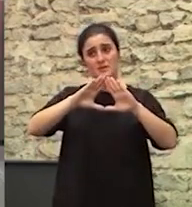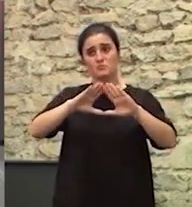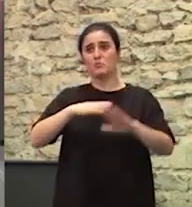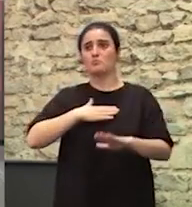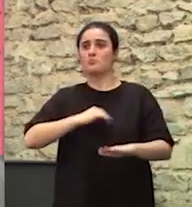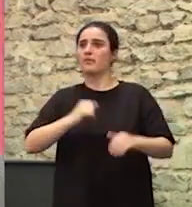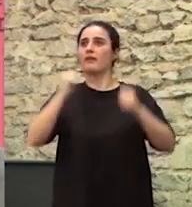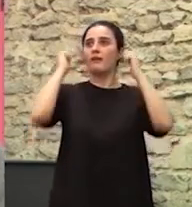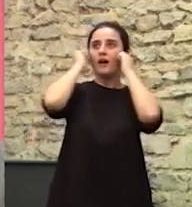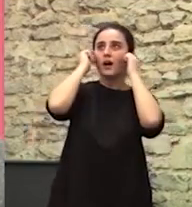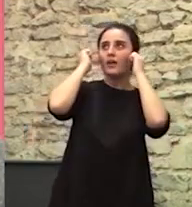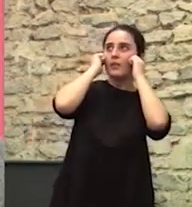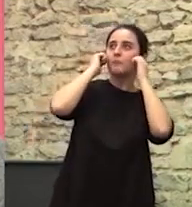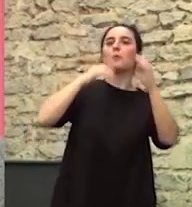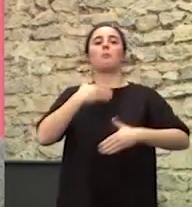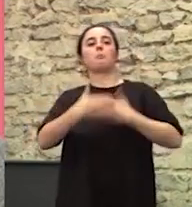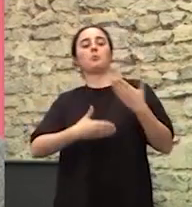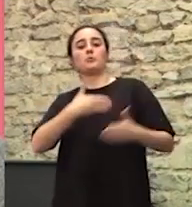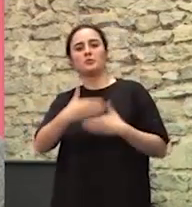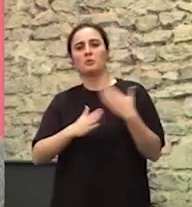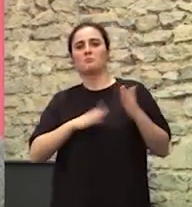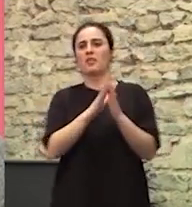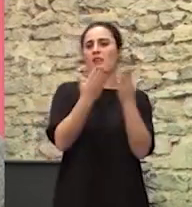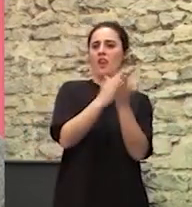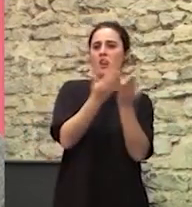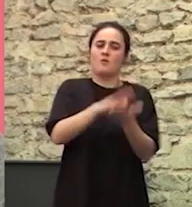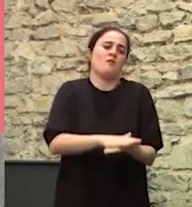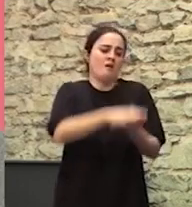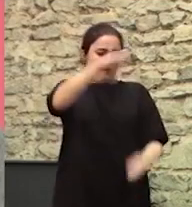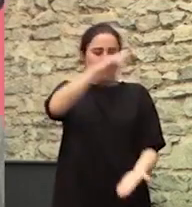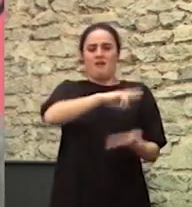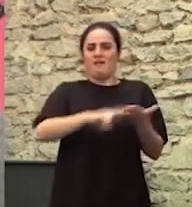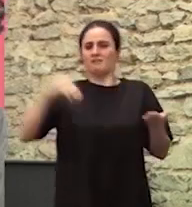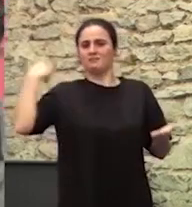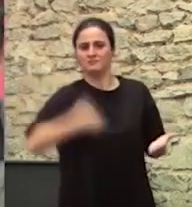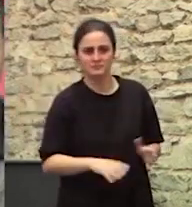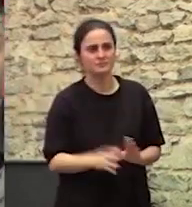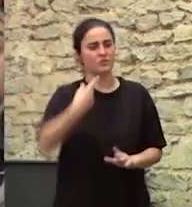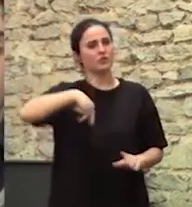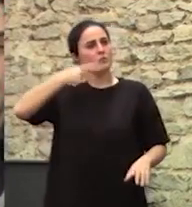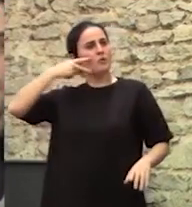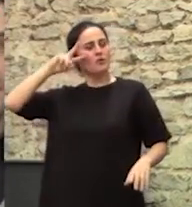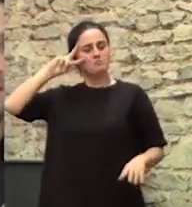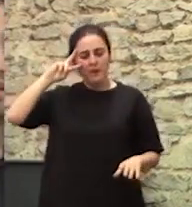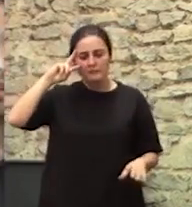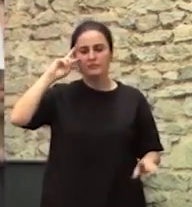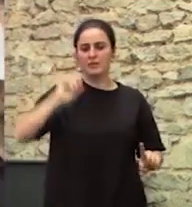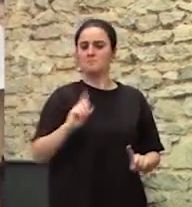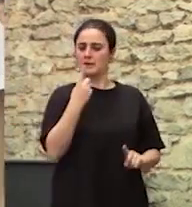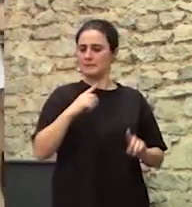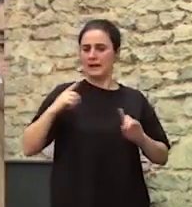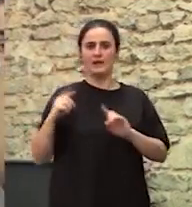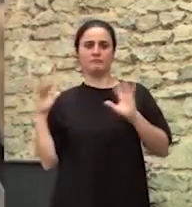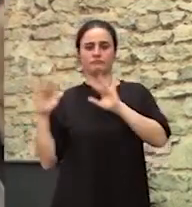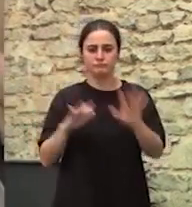muy académico Por muy productivo Por muchos libros que nos hayamos leído Por muy expertas que seamos de la primera ola De la segunda ola, de la